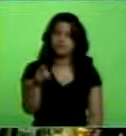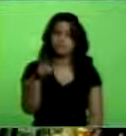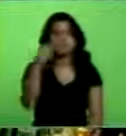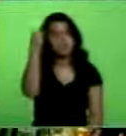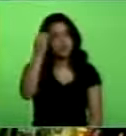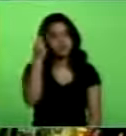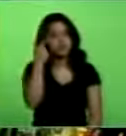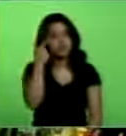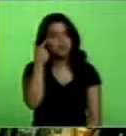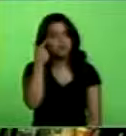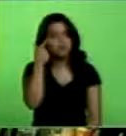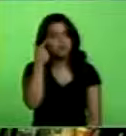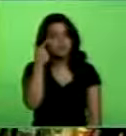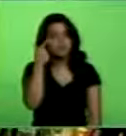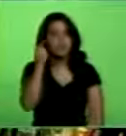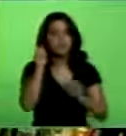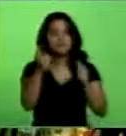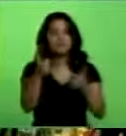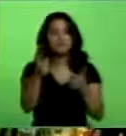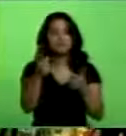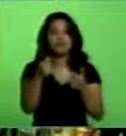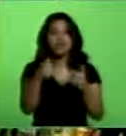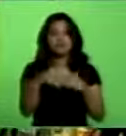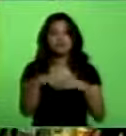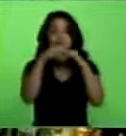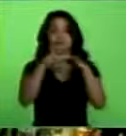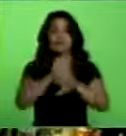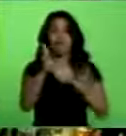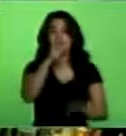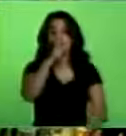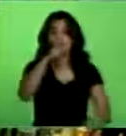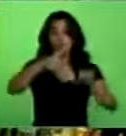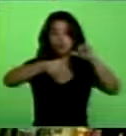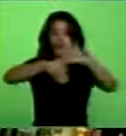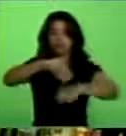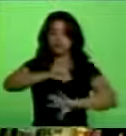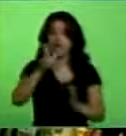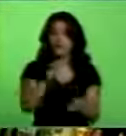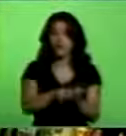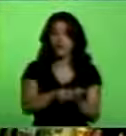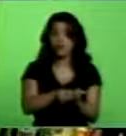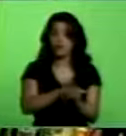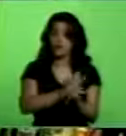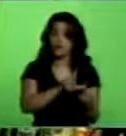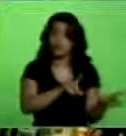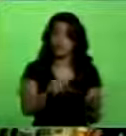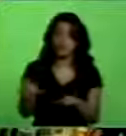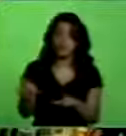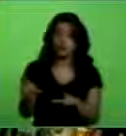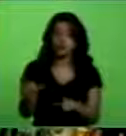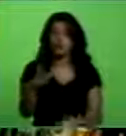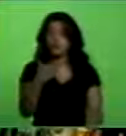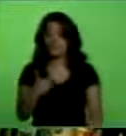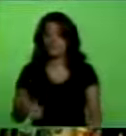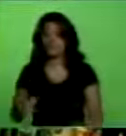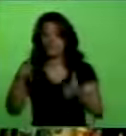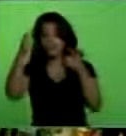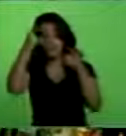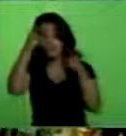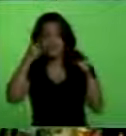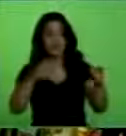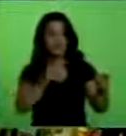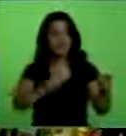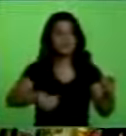Debemos plantearnos la activación del Banco del Sur, que ya está aprobado. Se acordó entre el Presidente Chávez y las